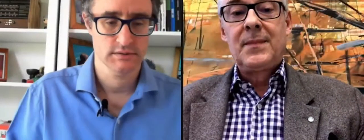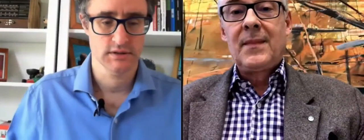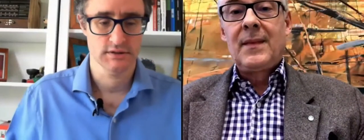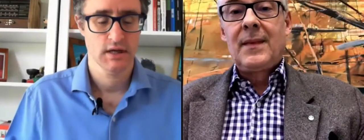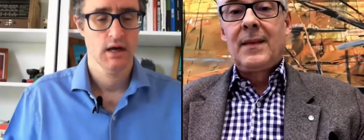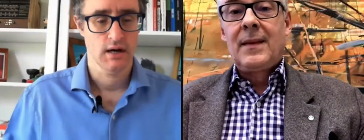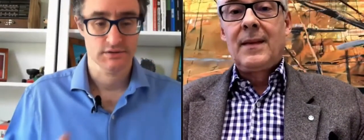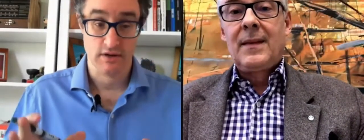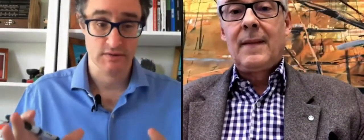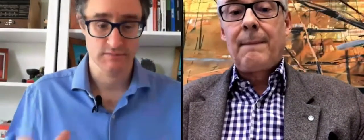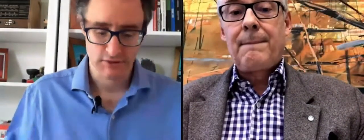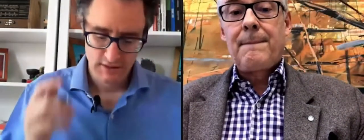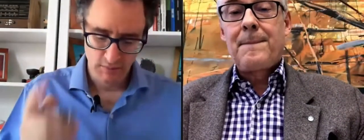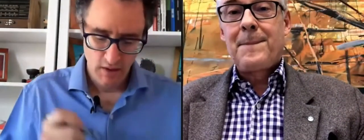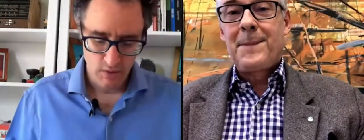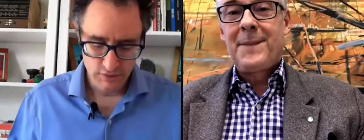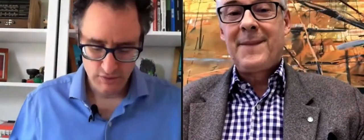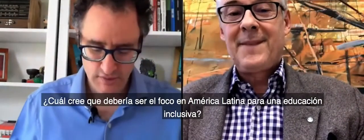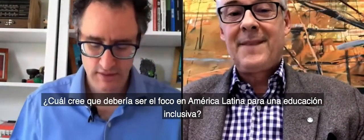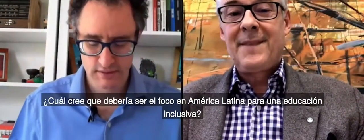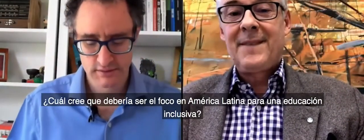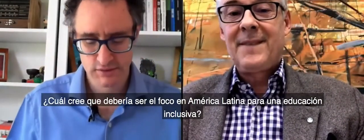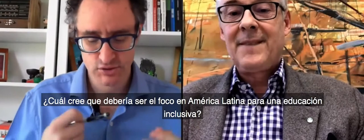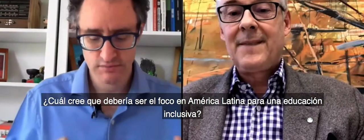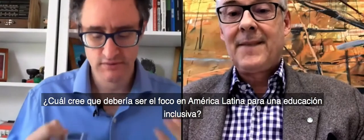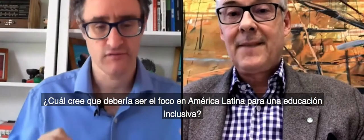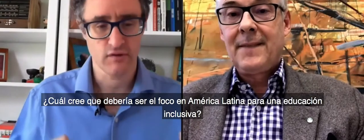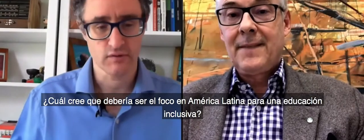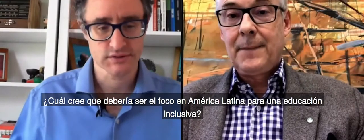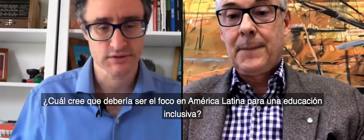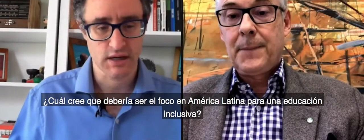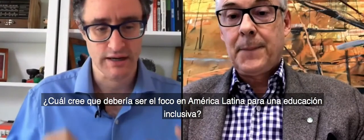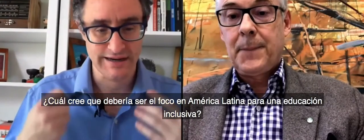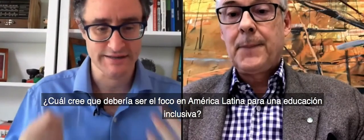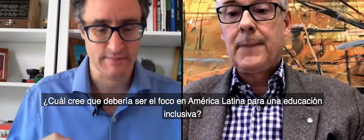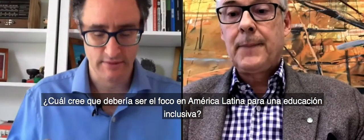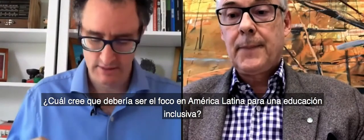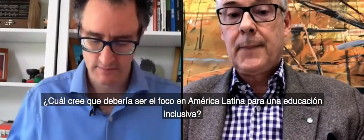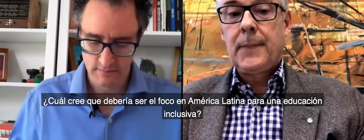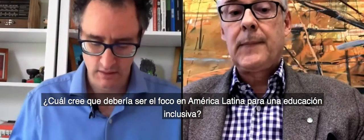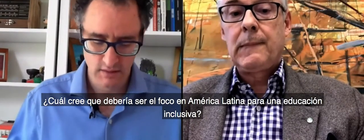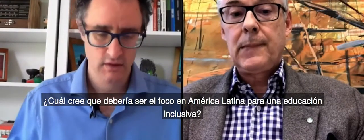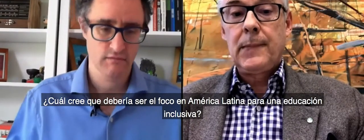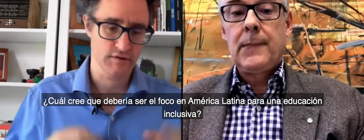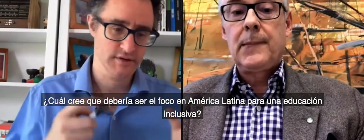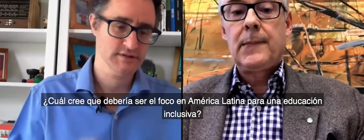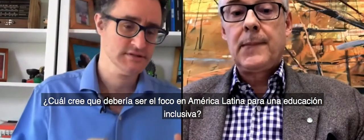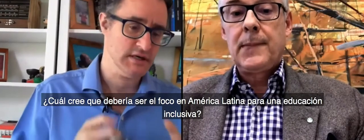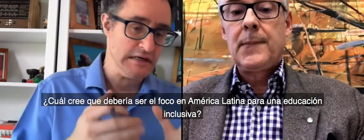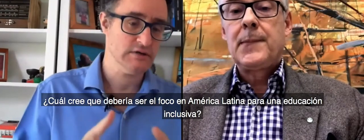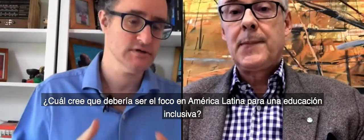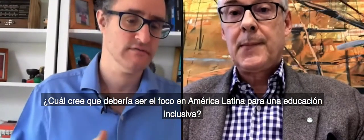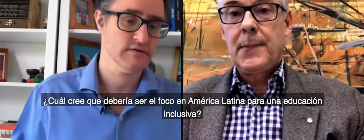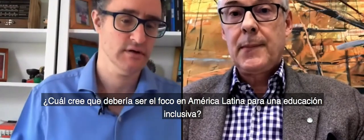we can change this. Sorry, was on mute. So, what do you think should be the focus in Latin America for